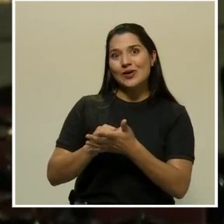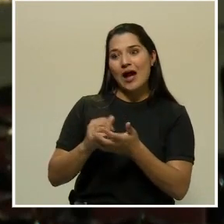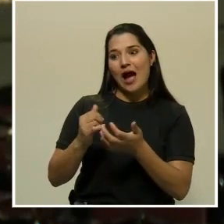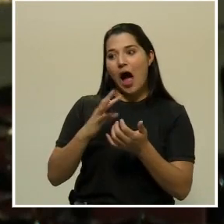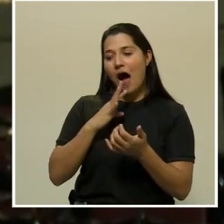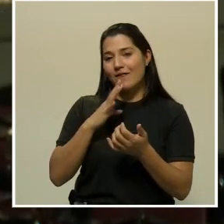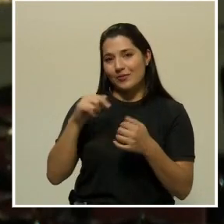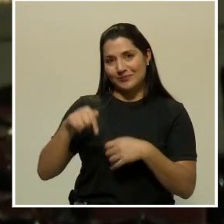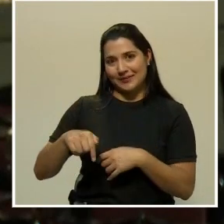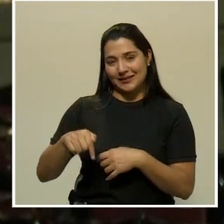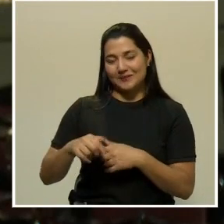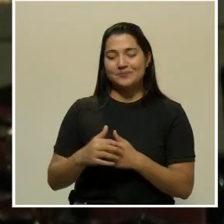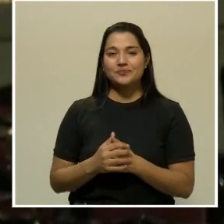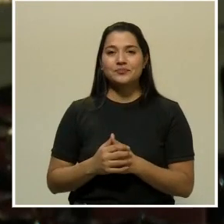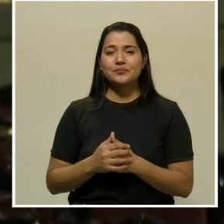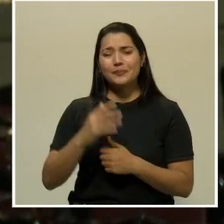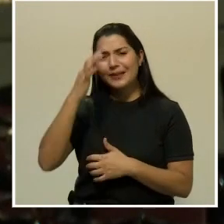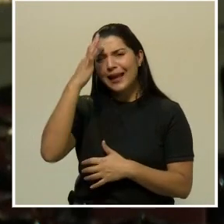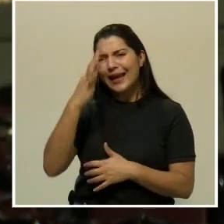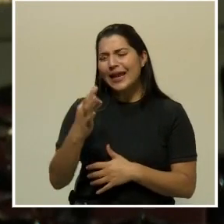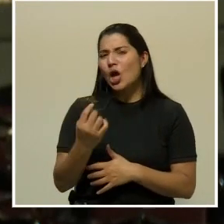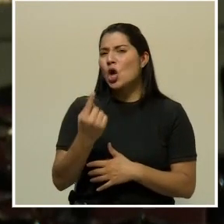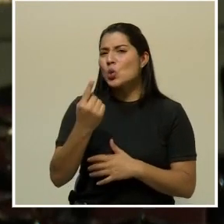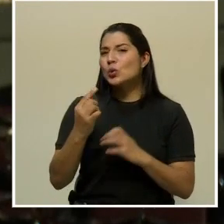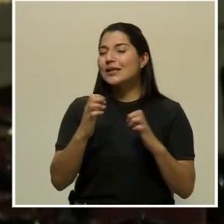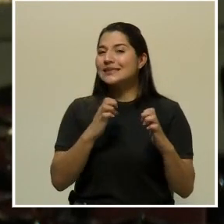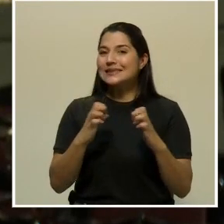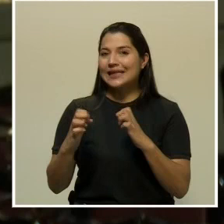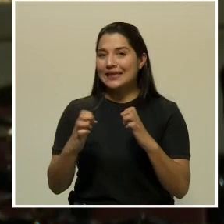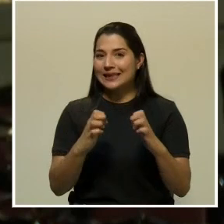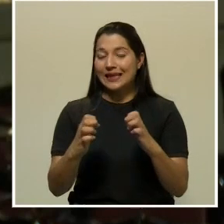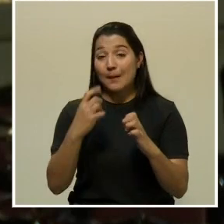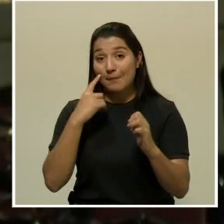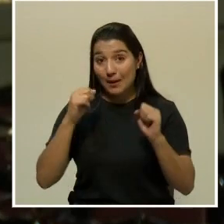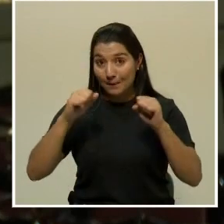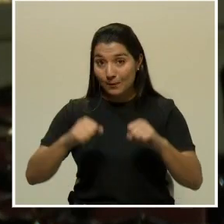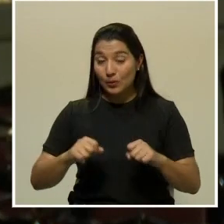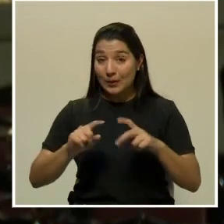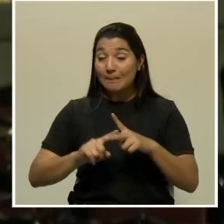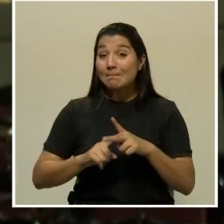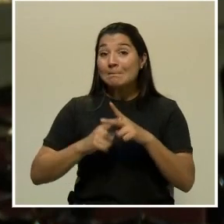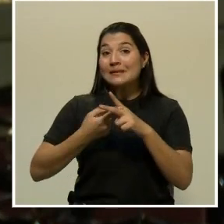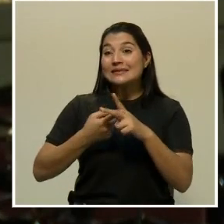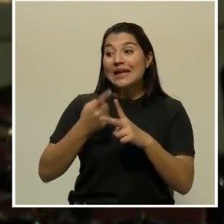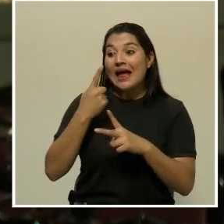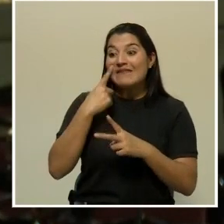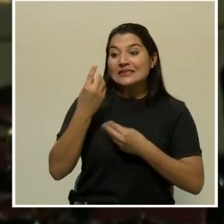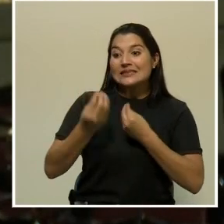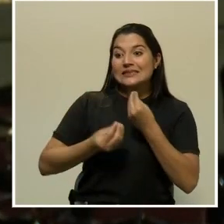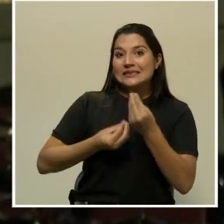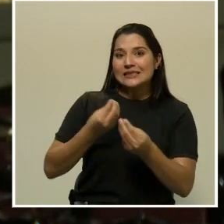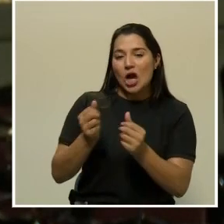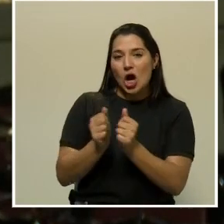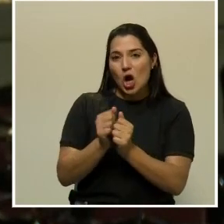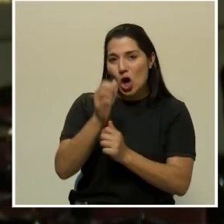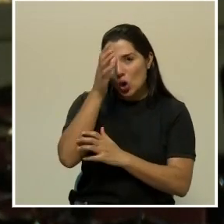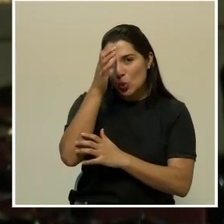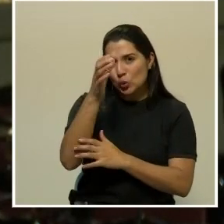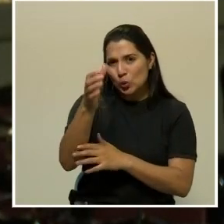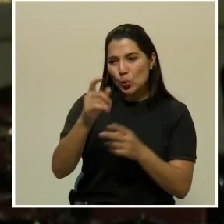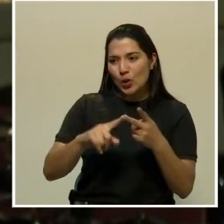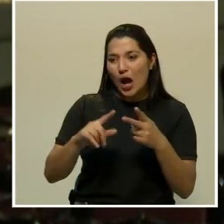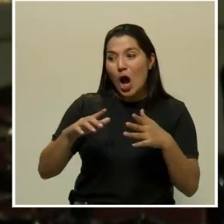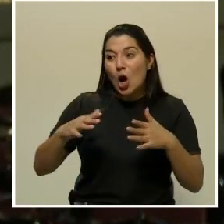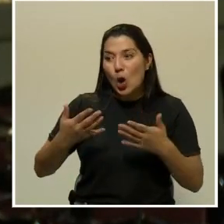una de las estrategias para empezar a ver cómo hacemos con la cultura y a volver a